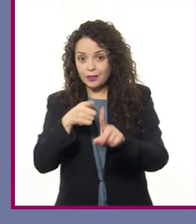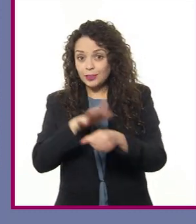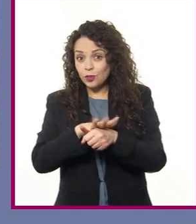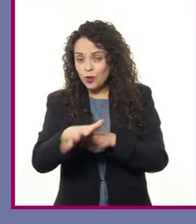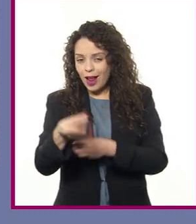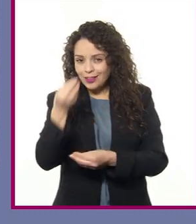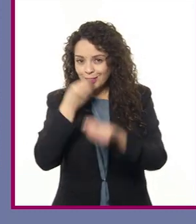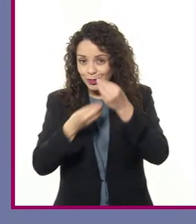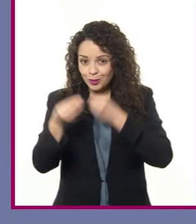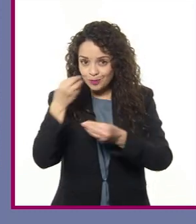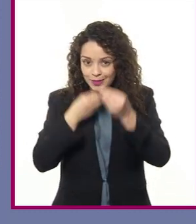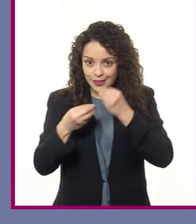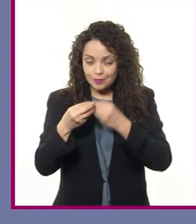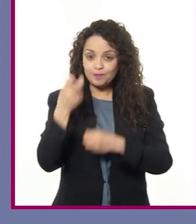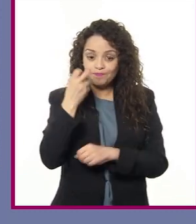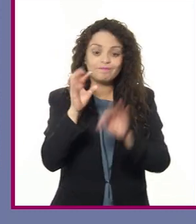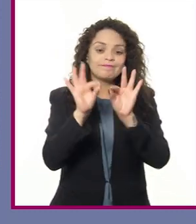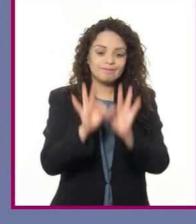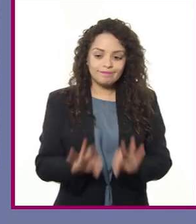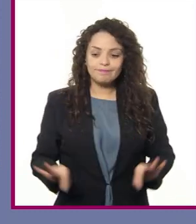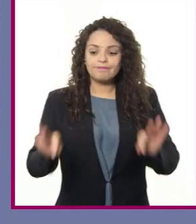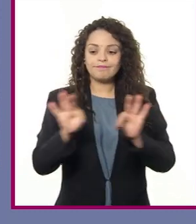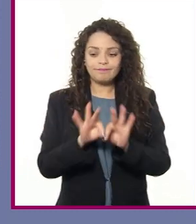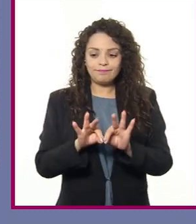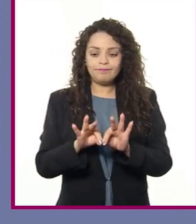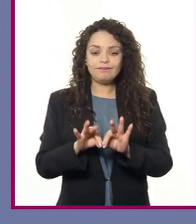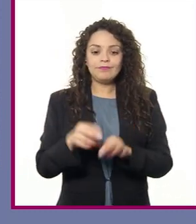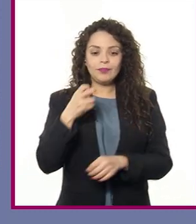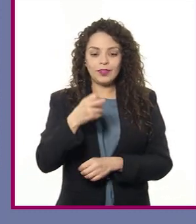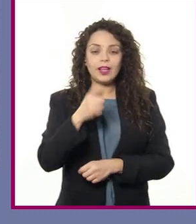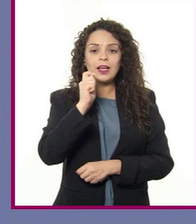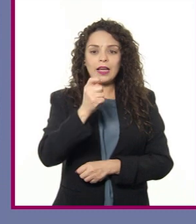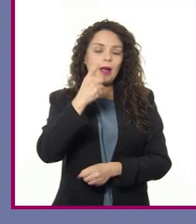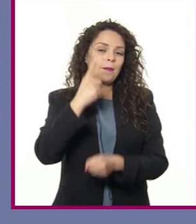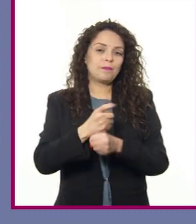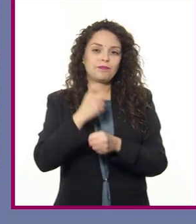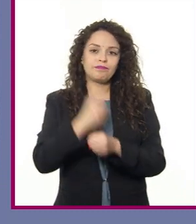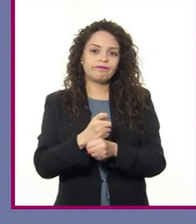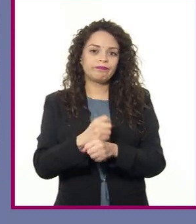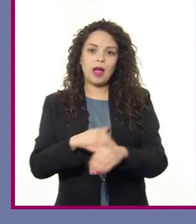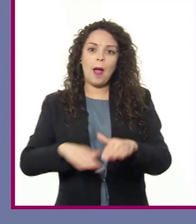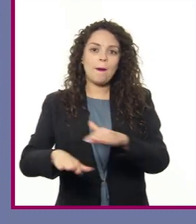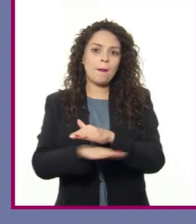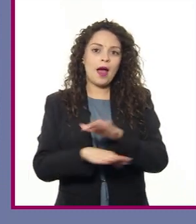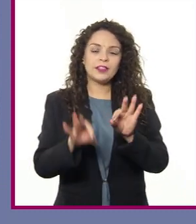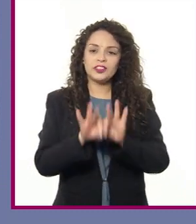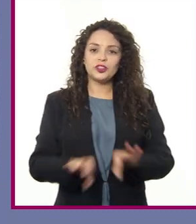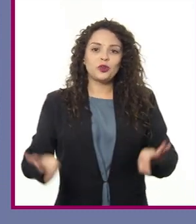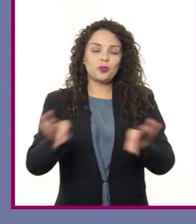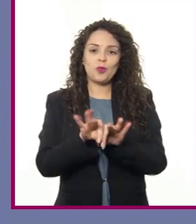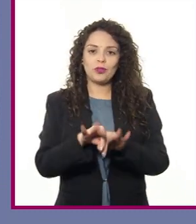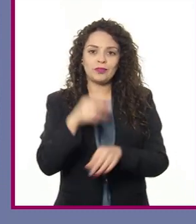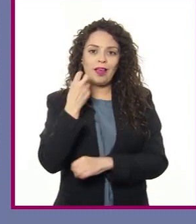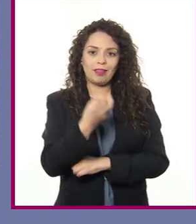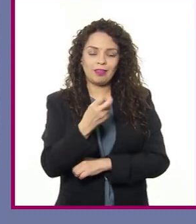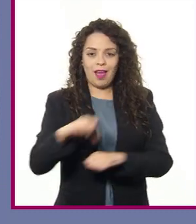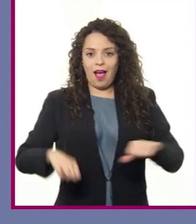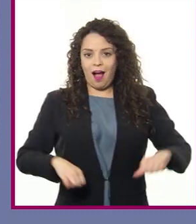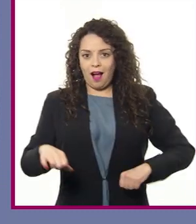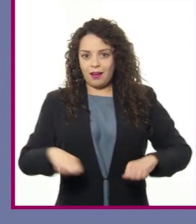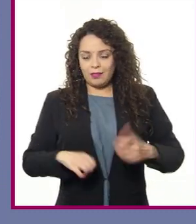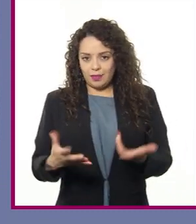Por eso la importancia del sector primario, de las actividades económicas primarias. La